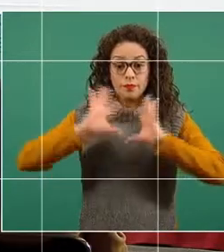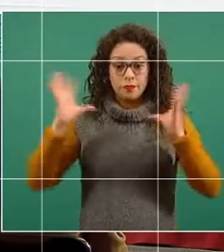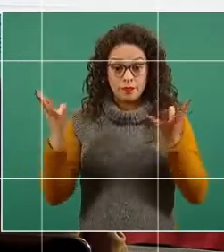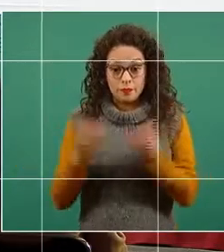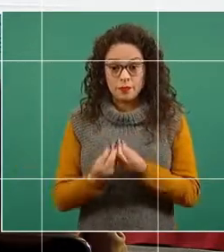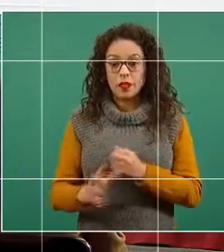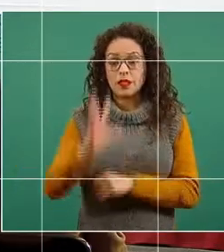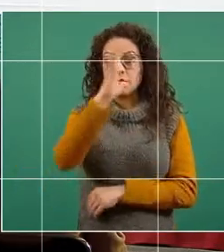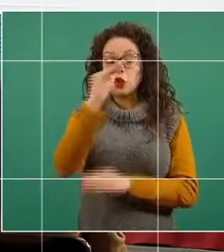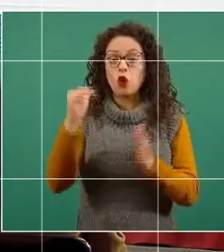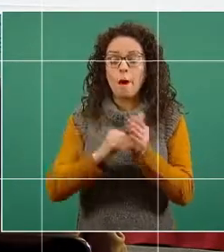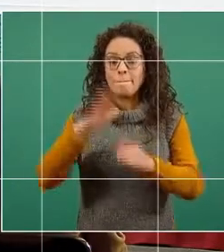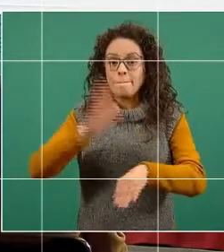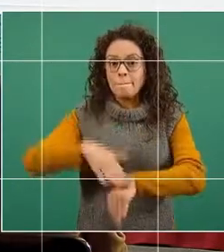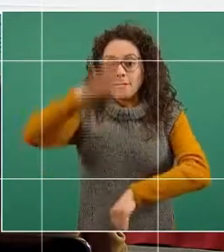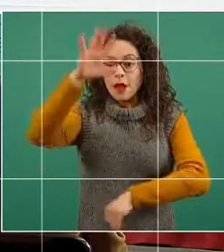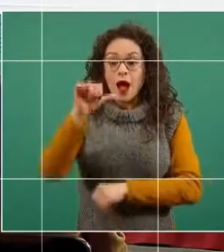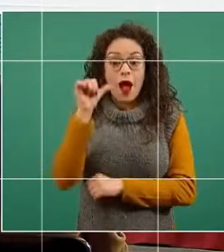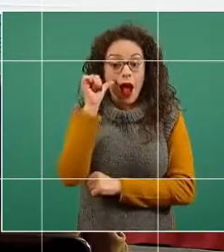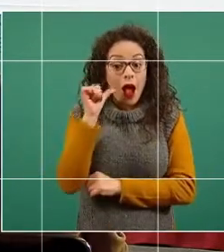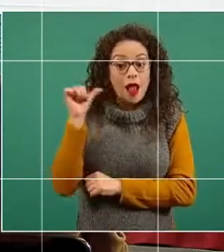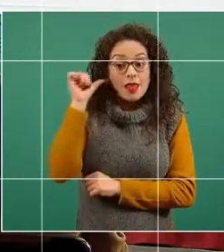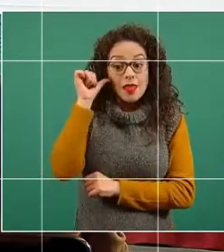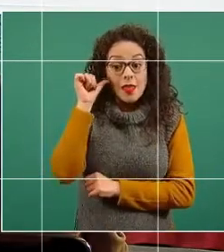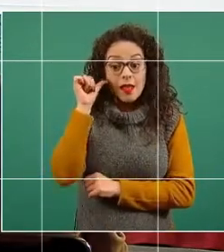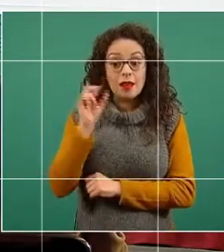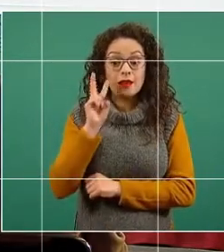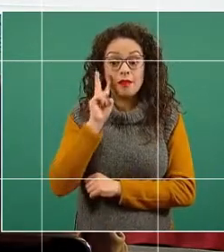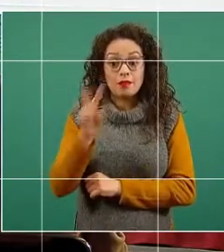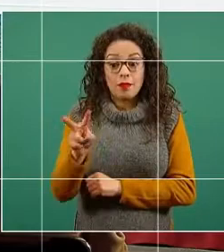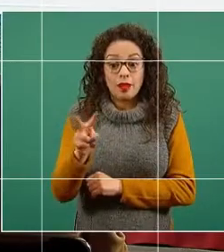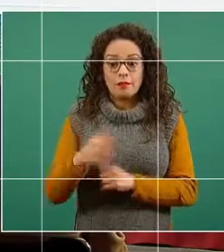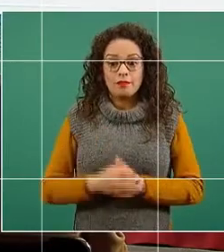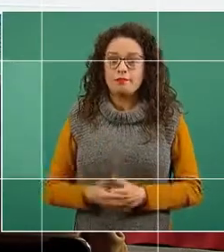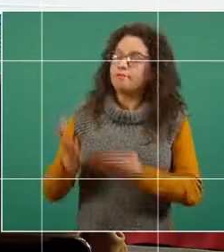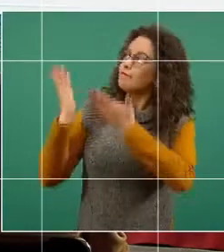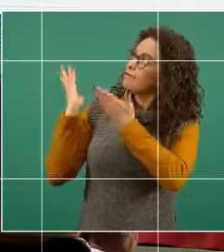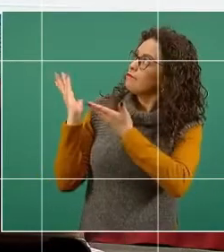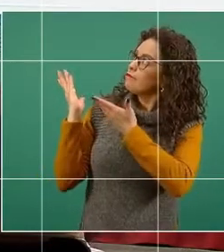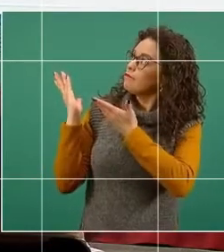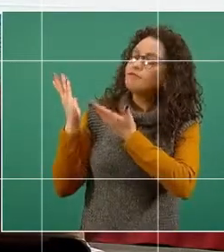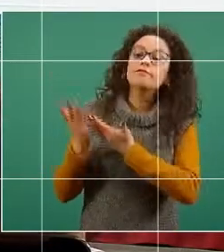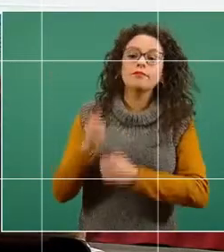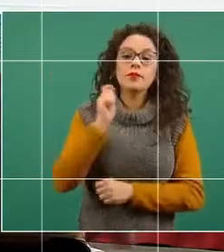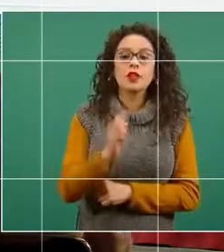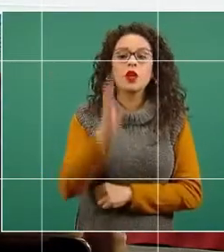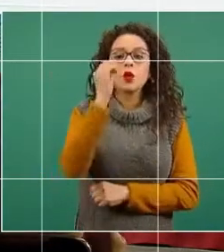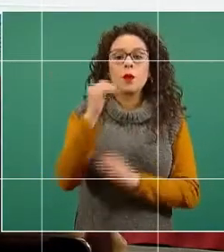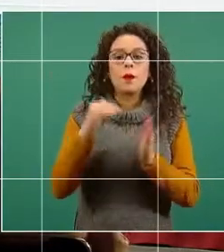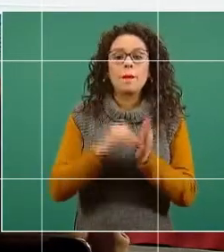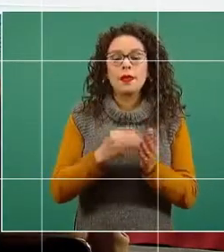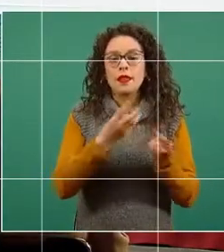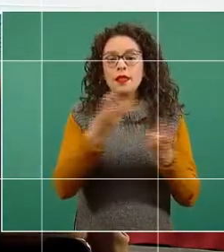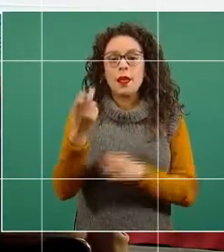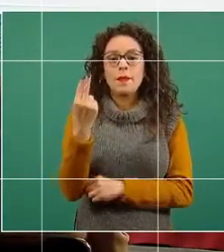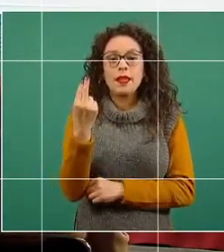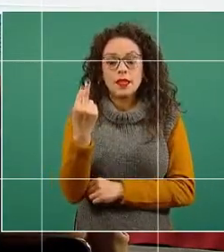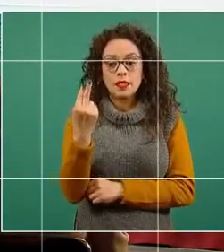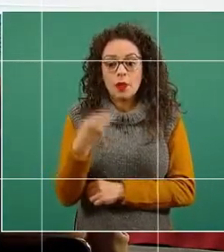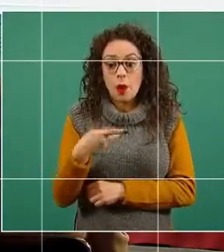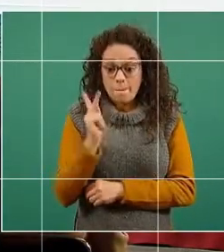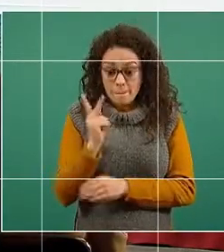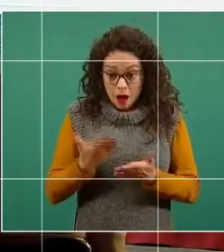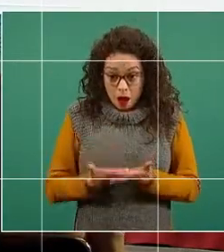mil más ayer y tuvimos esta aplicación de nueve mil 325, pero hoy